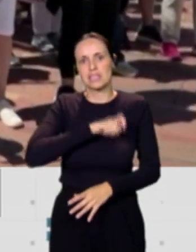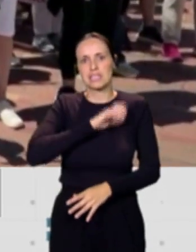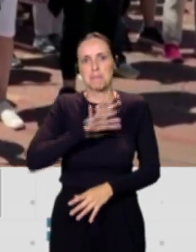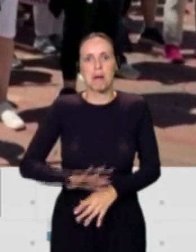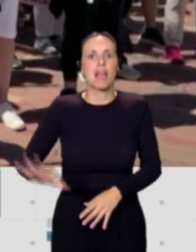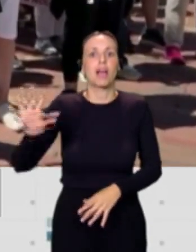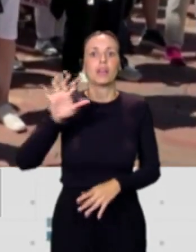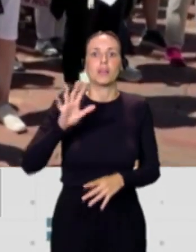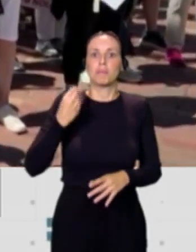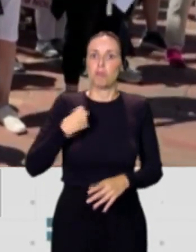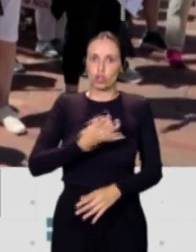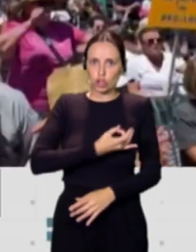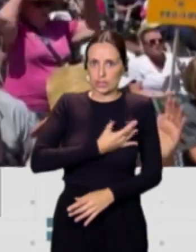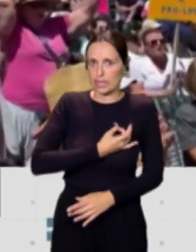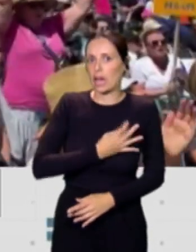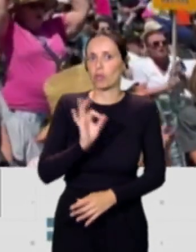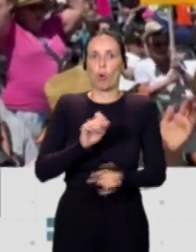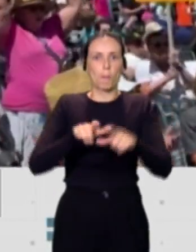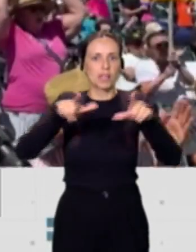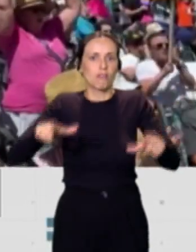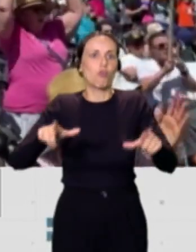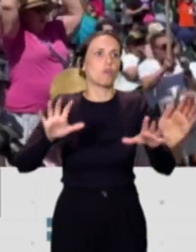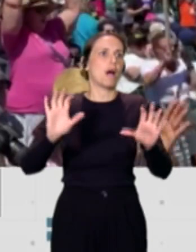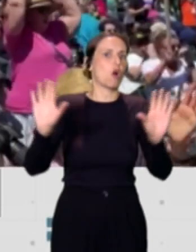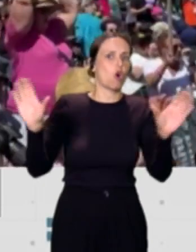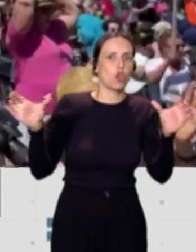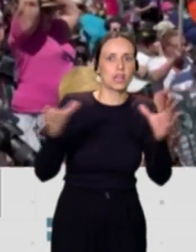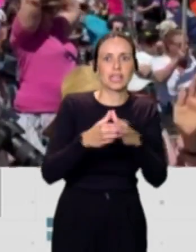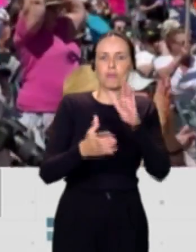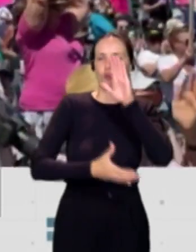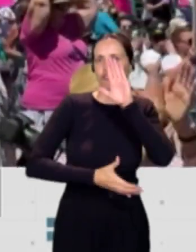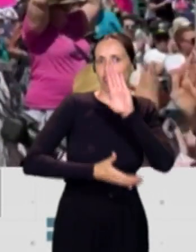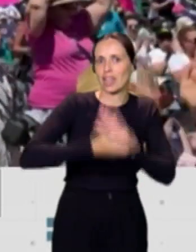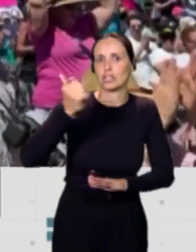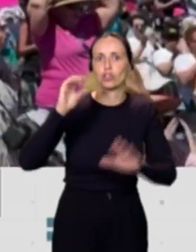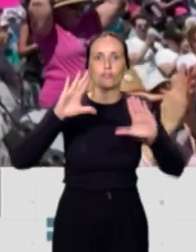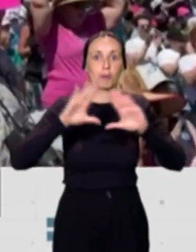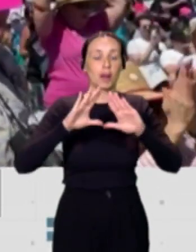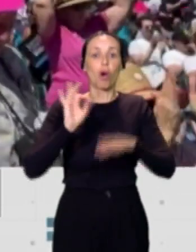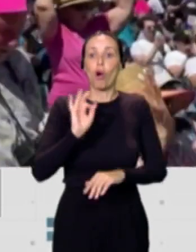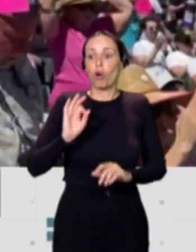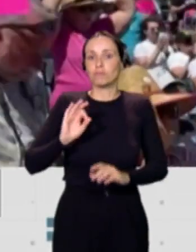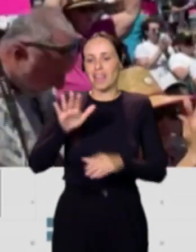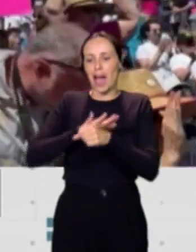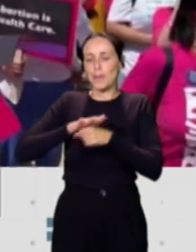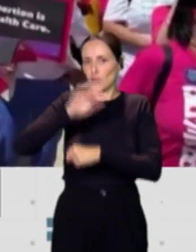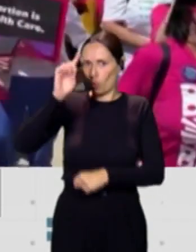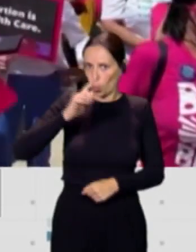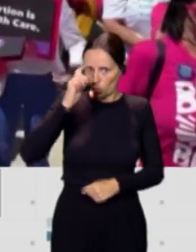sindicatos, de plataformas colectivas y federaciones feministas, por parte del mundo de la cultura también.